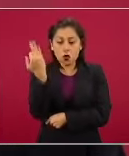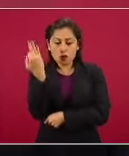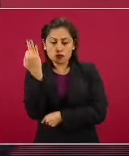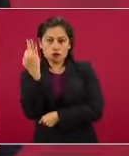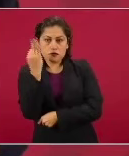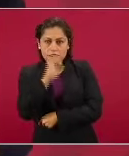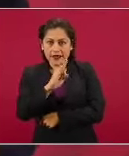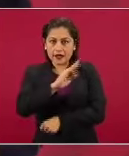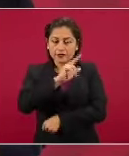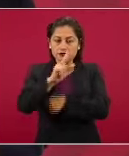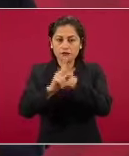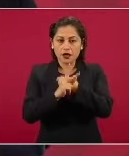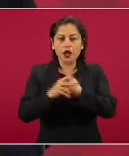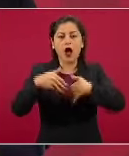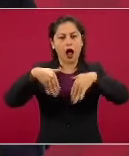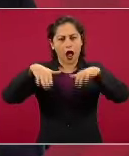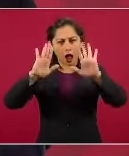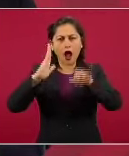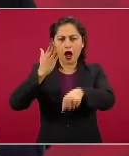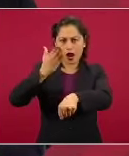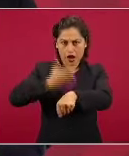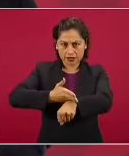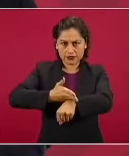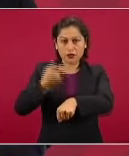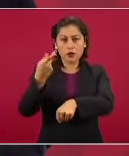significaba un fuero.